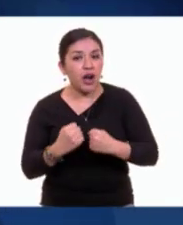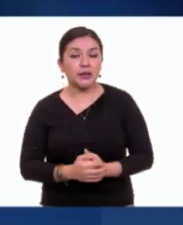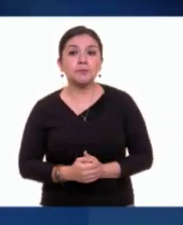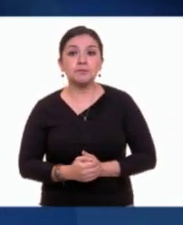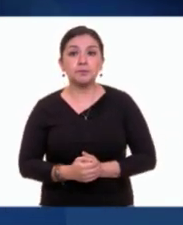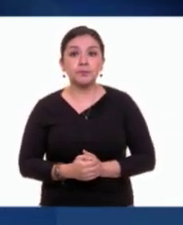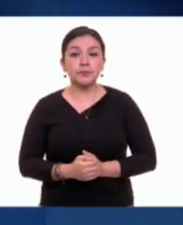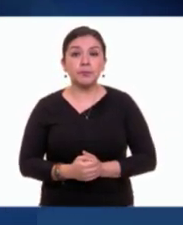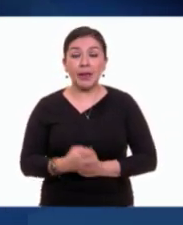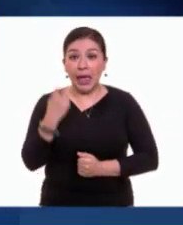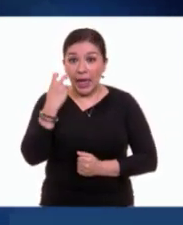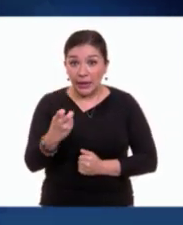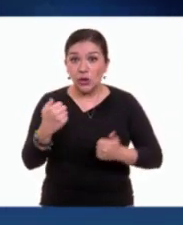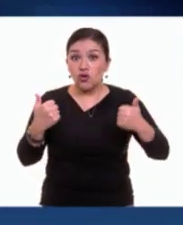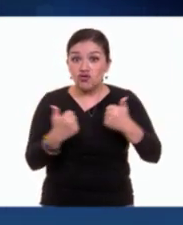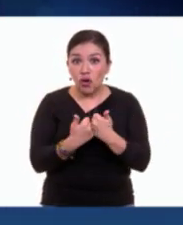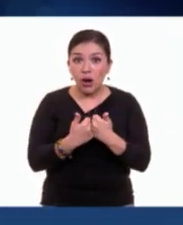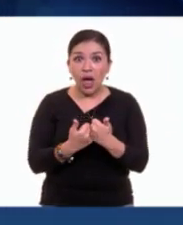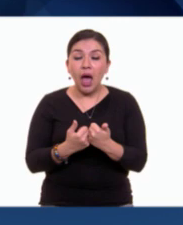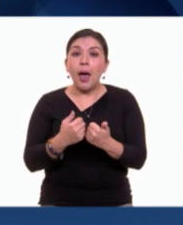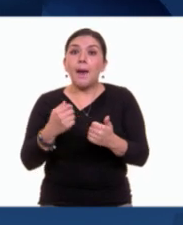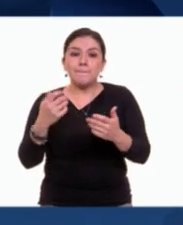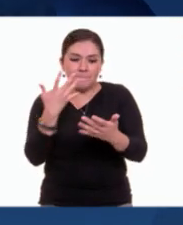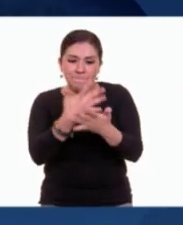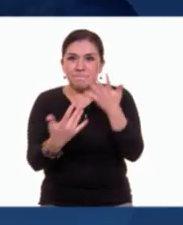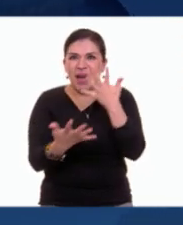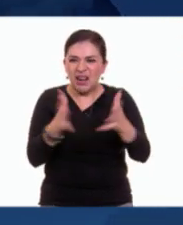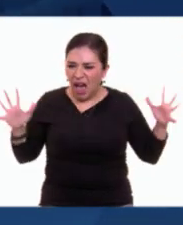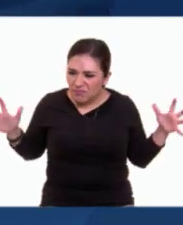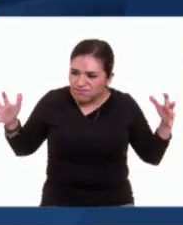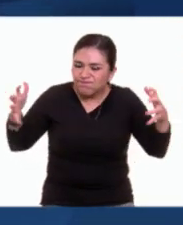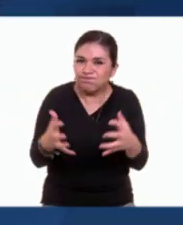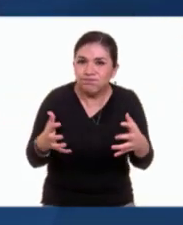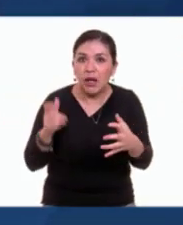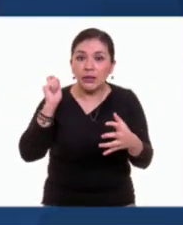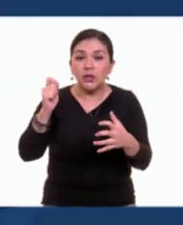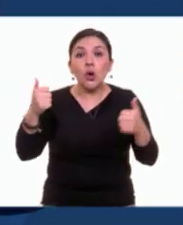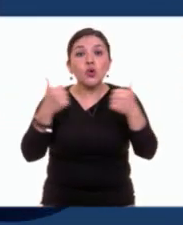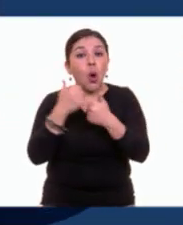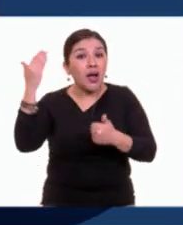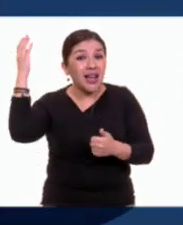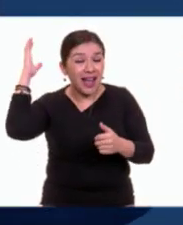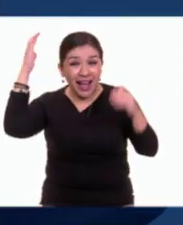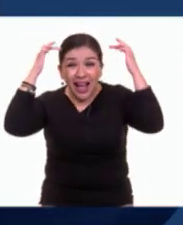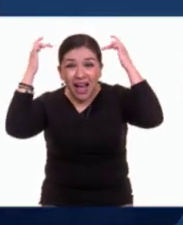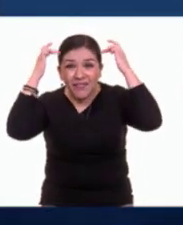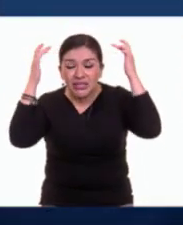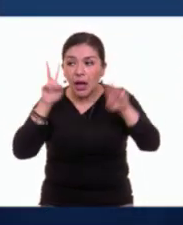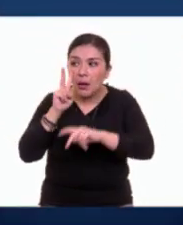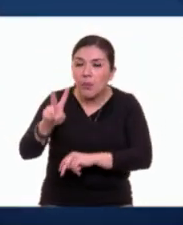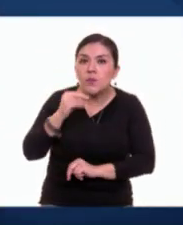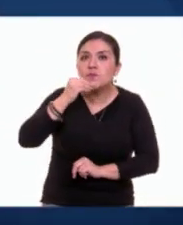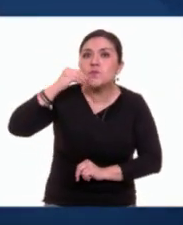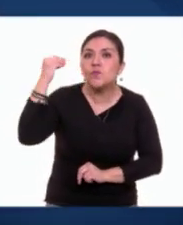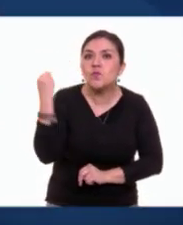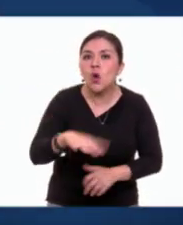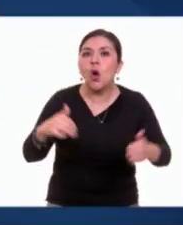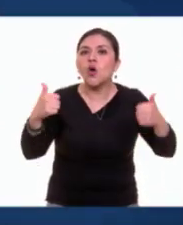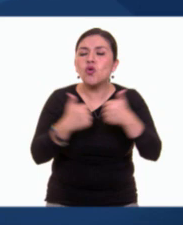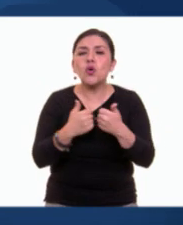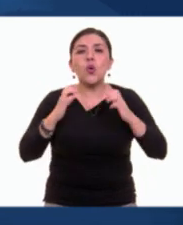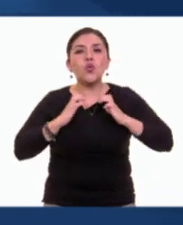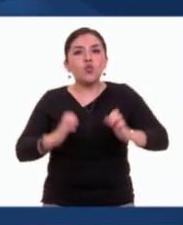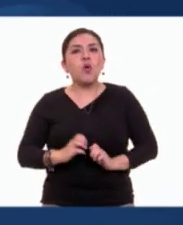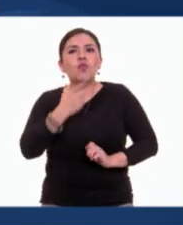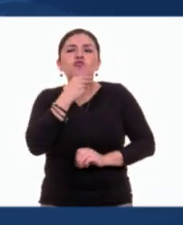Prendíase con sus dos vastas garras al pecho de su montura y su cabeza, fabulosa, dominaba la frente del